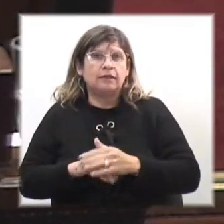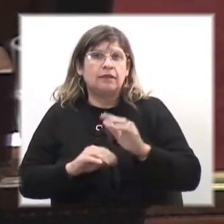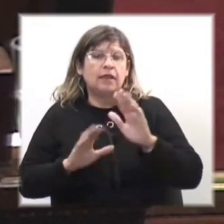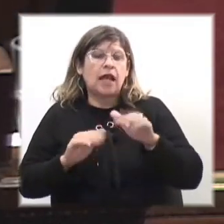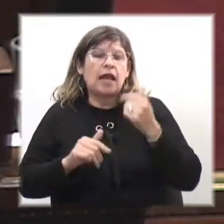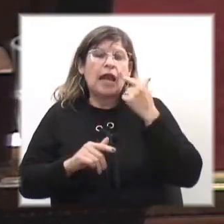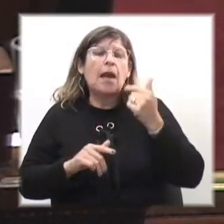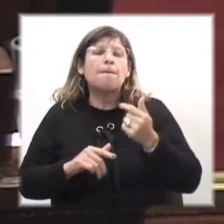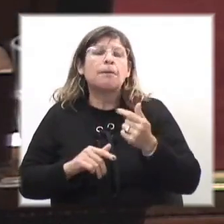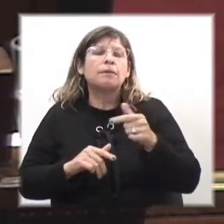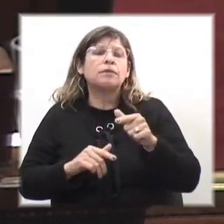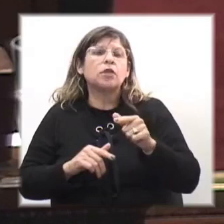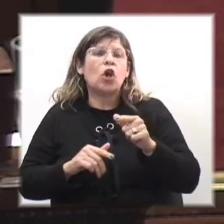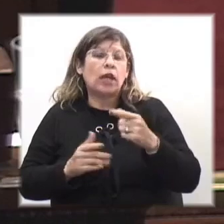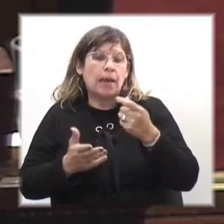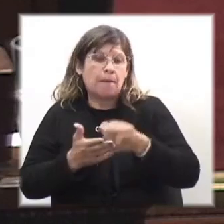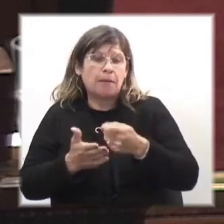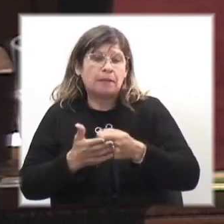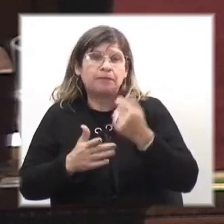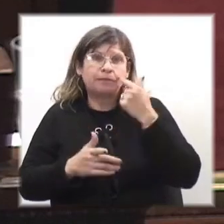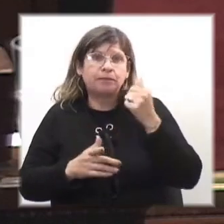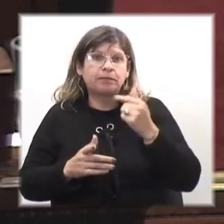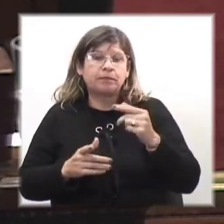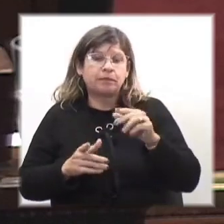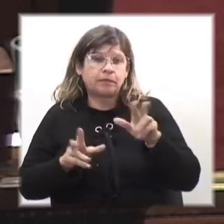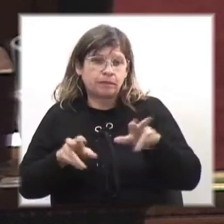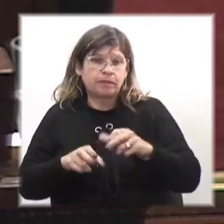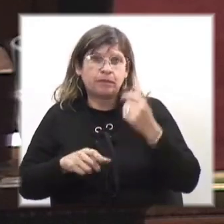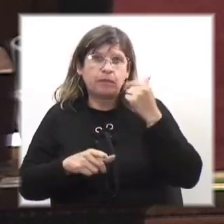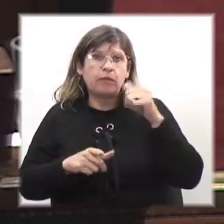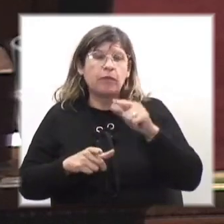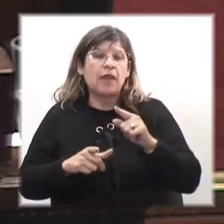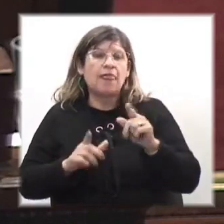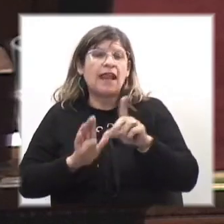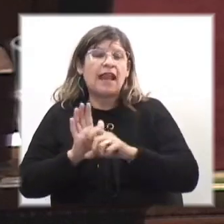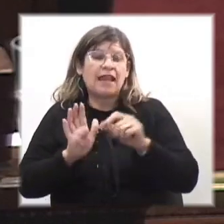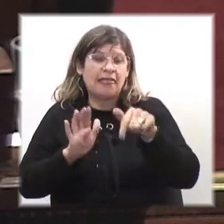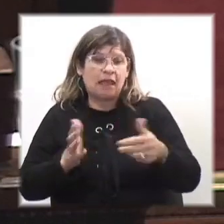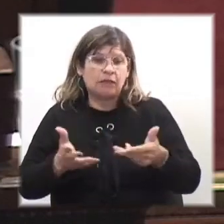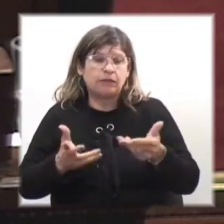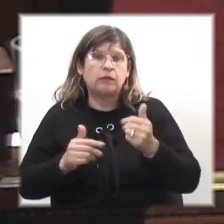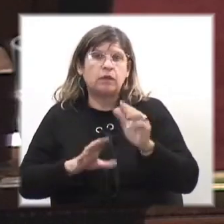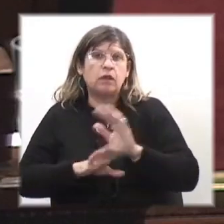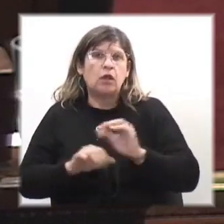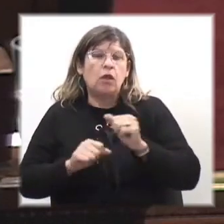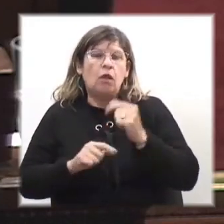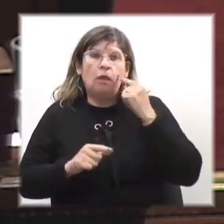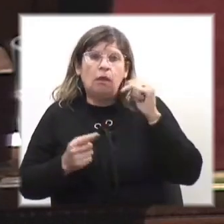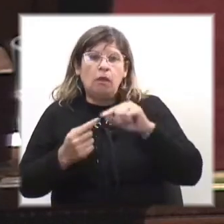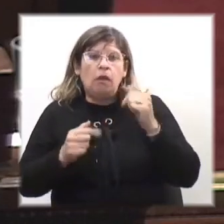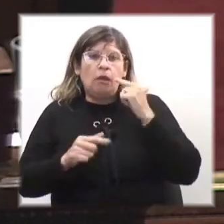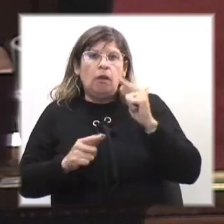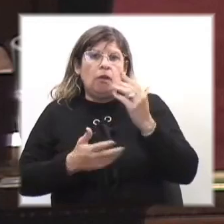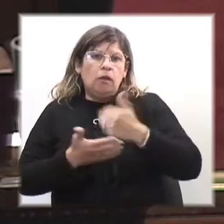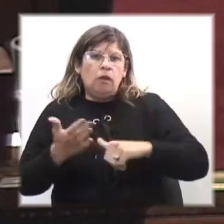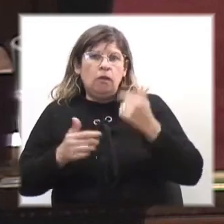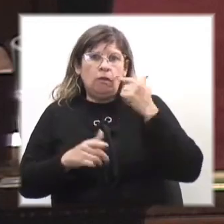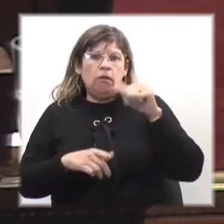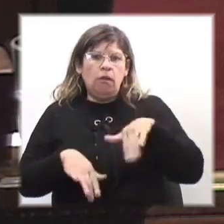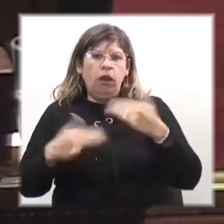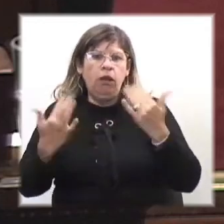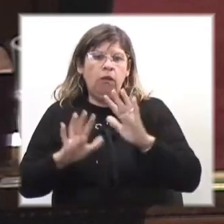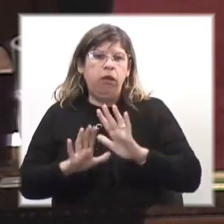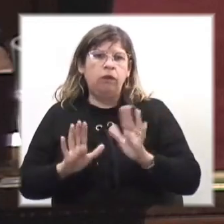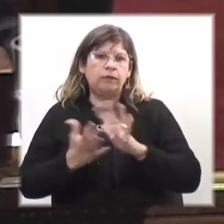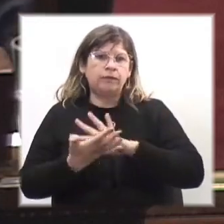propinas abonadas y percibidas conforme a la disposición de la presente ley no podrán ser objeto de descuento o deducciones de cualquier